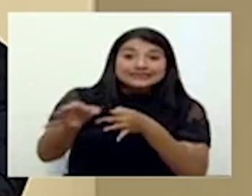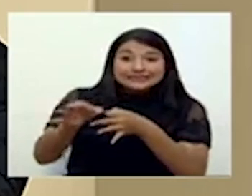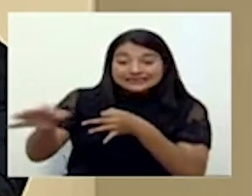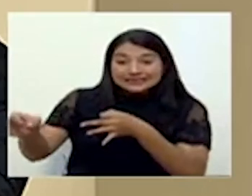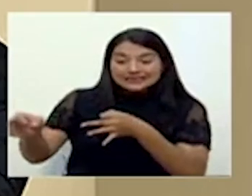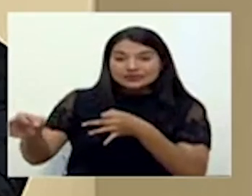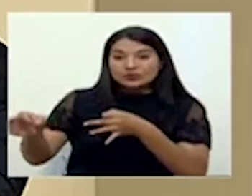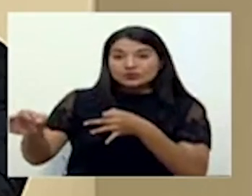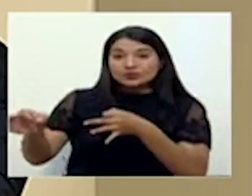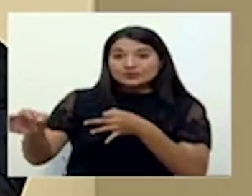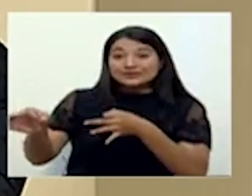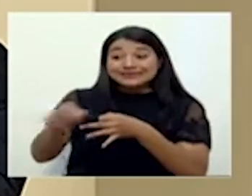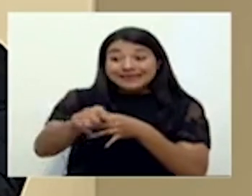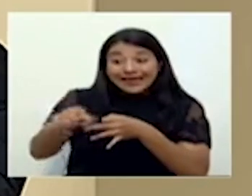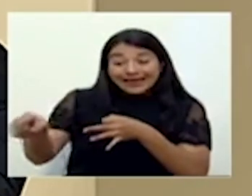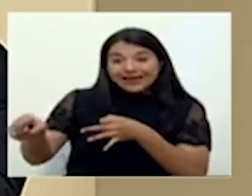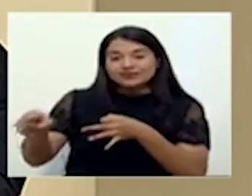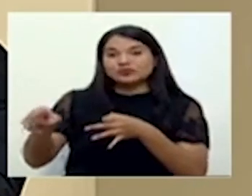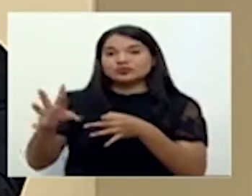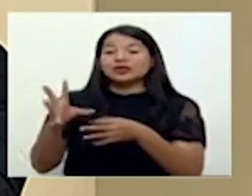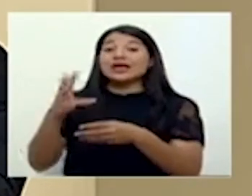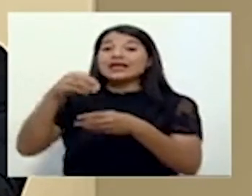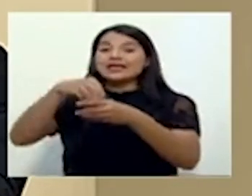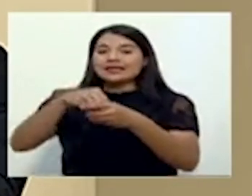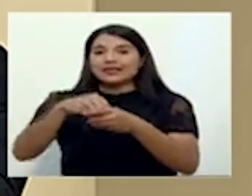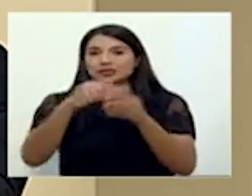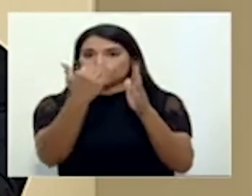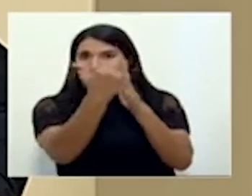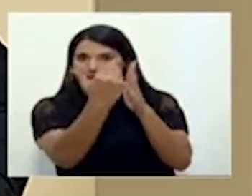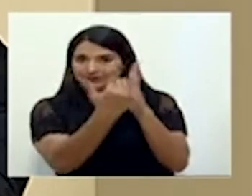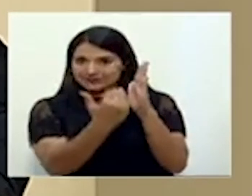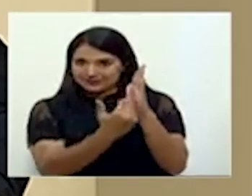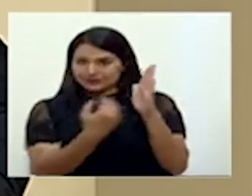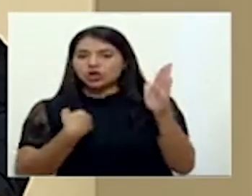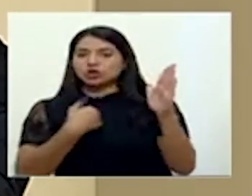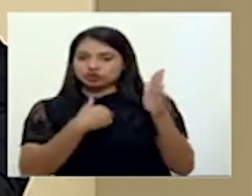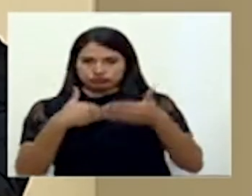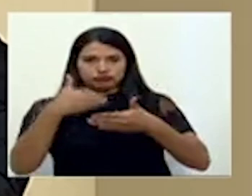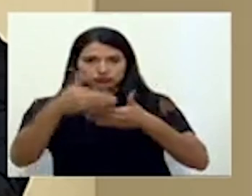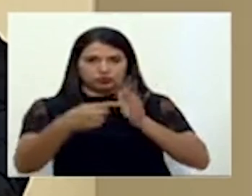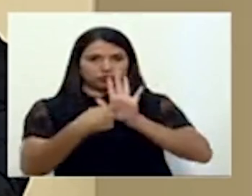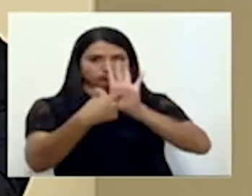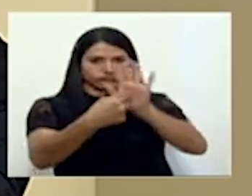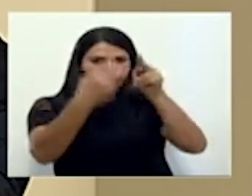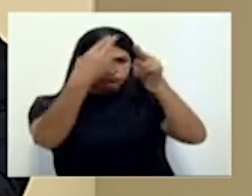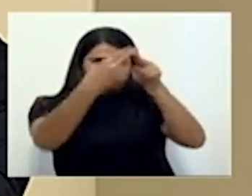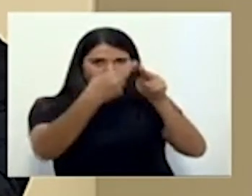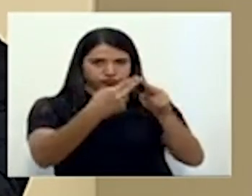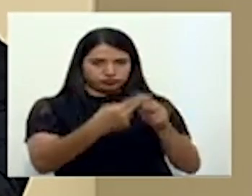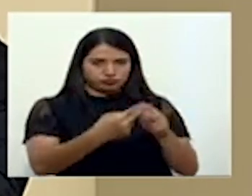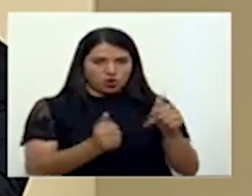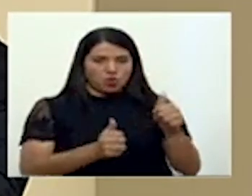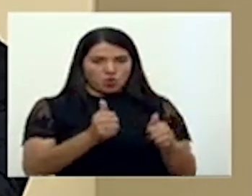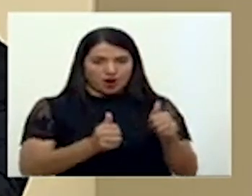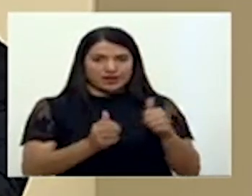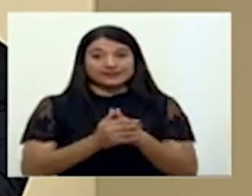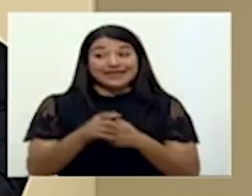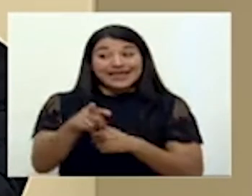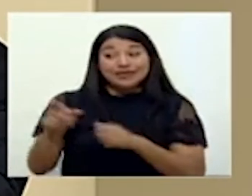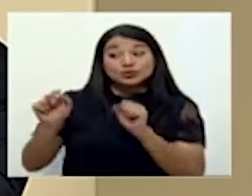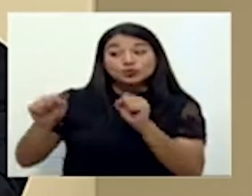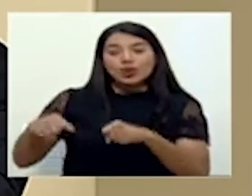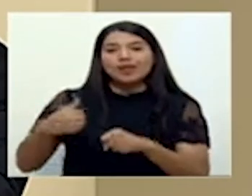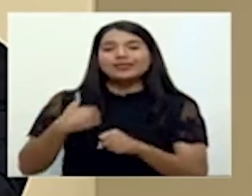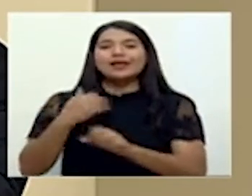se incluyen en una lista que va a ser presentada más adelante, puedan tomar las previsiones. Son sitios, son